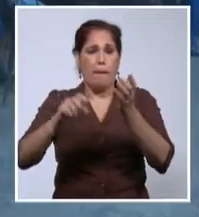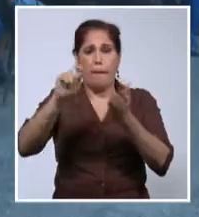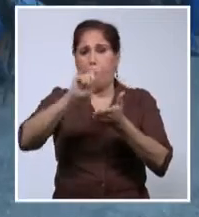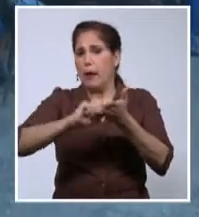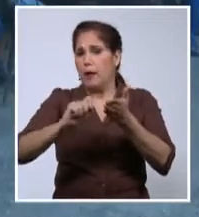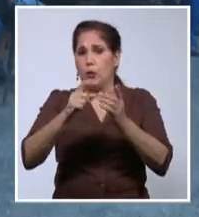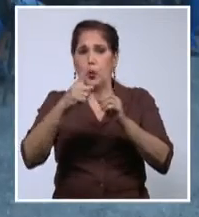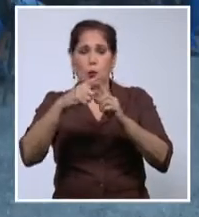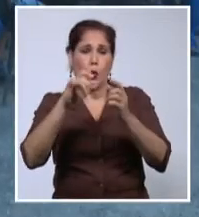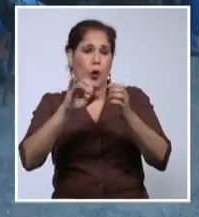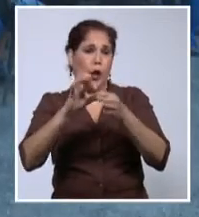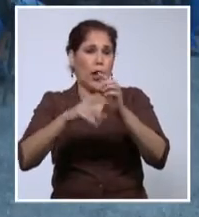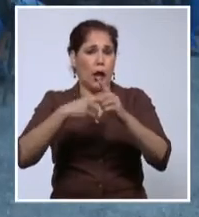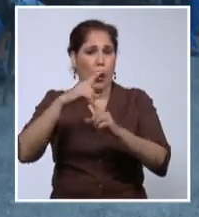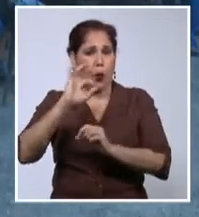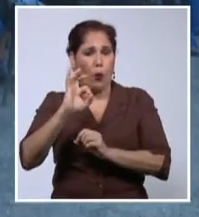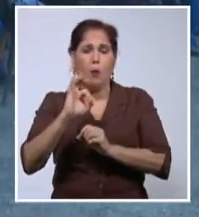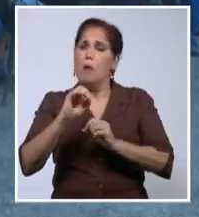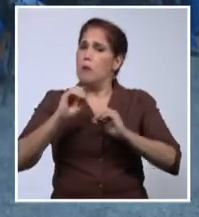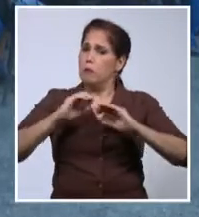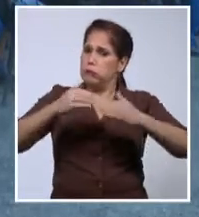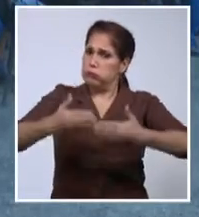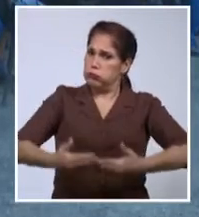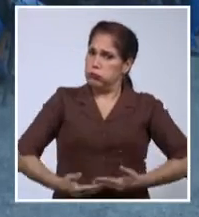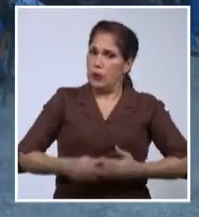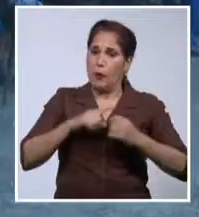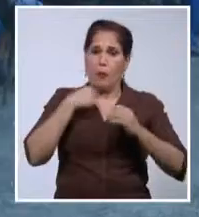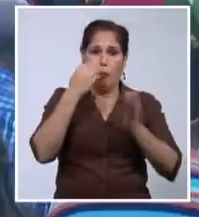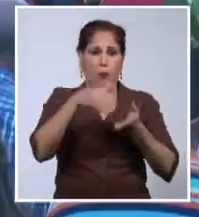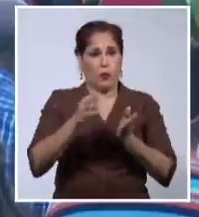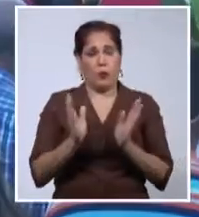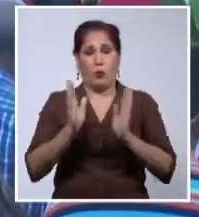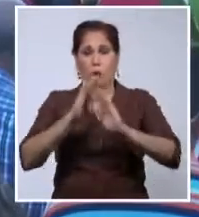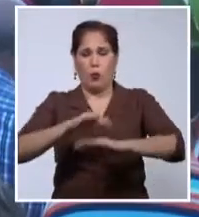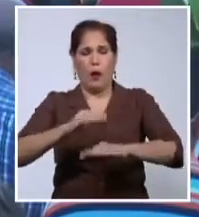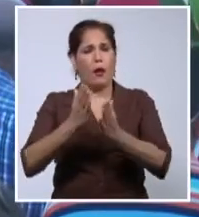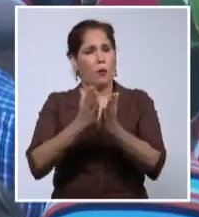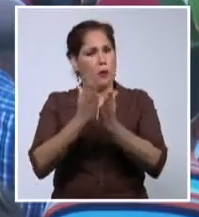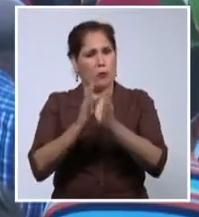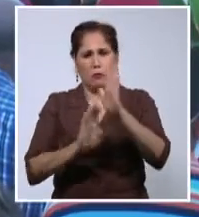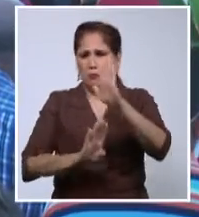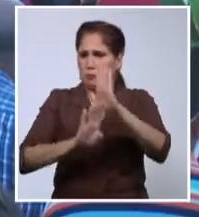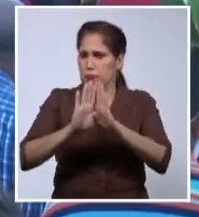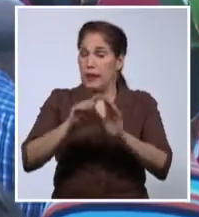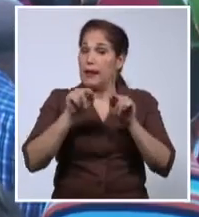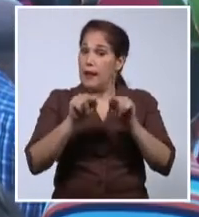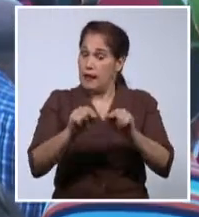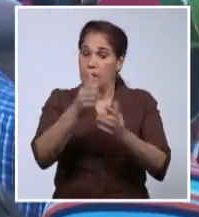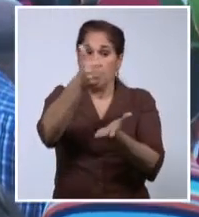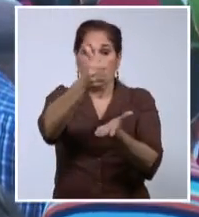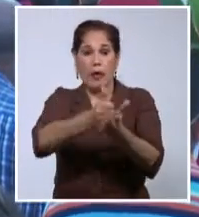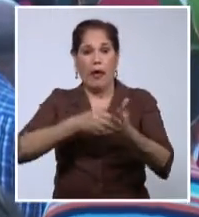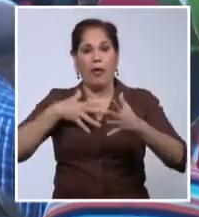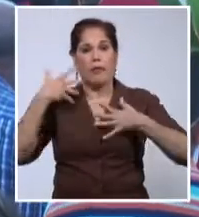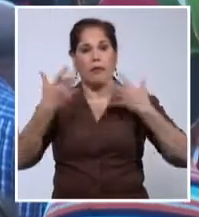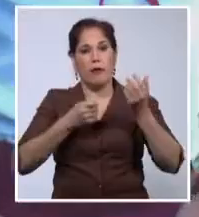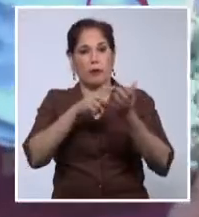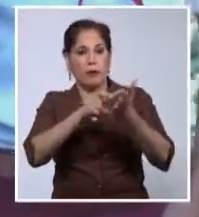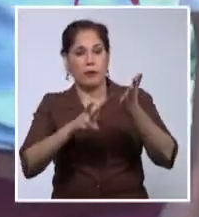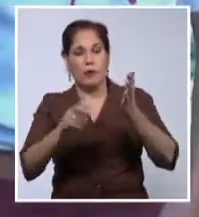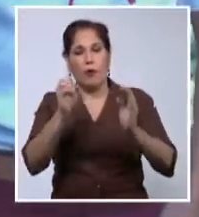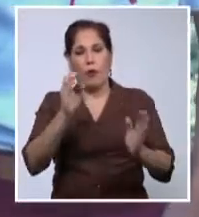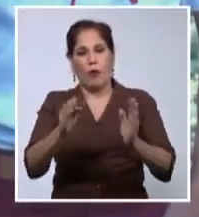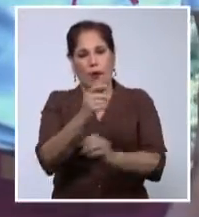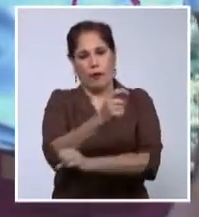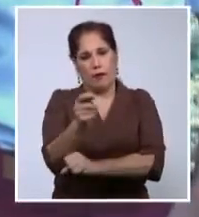resultados favorables en el programa materno infantil y en el sector de la educación, lo que le permitió ser sede del acto provincial por la Jornada